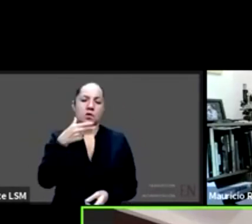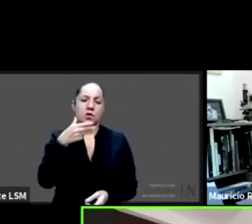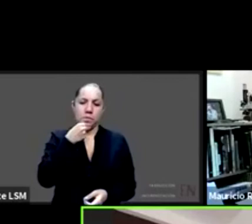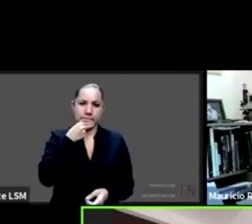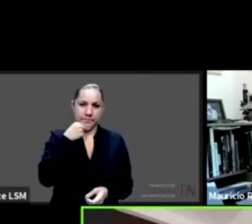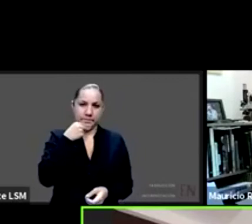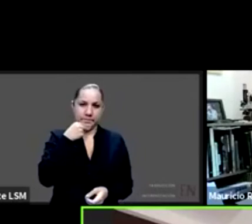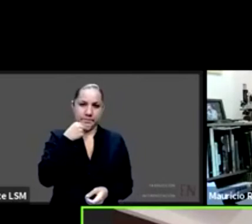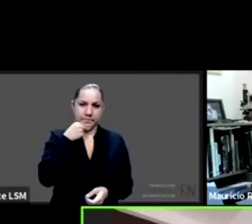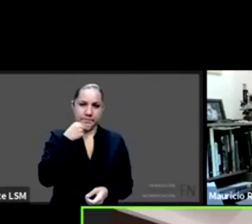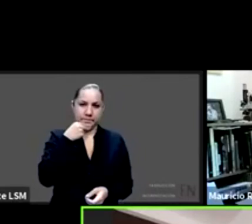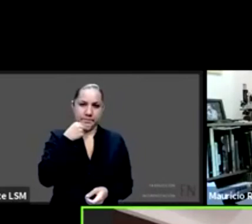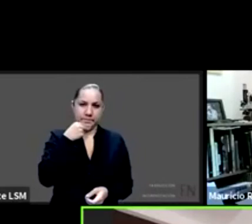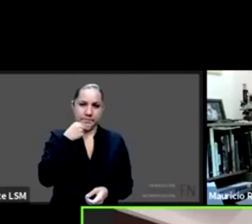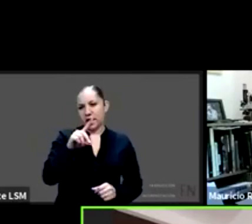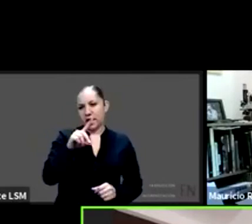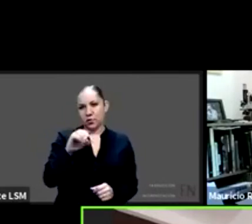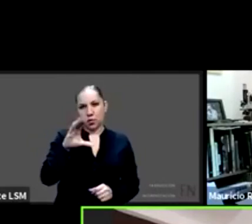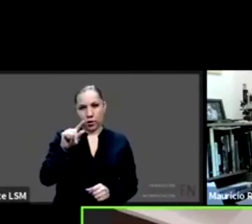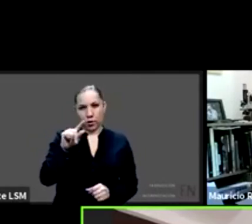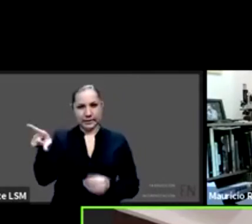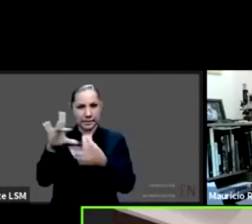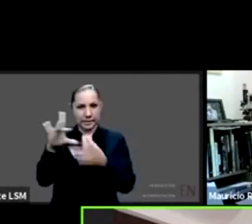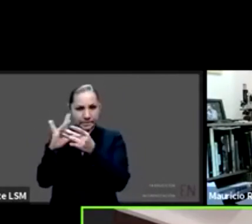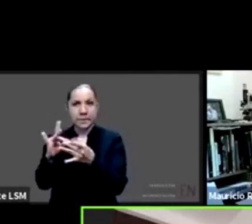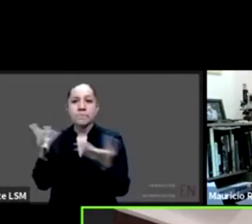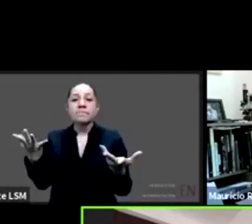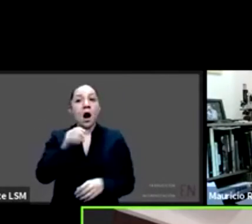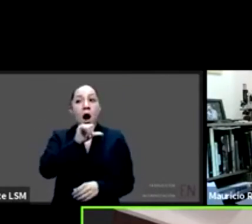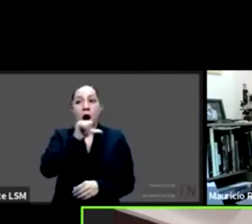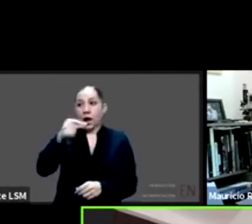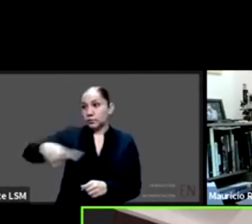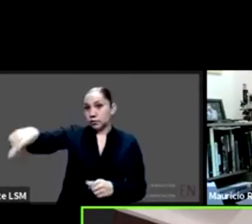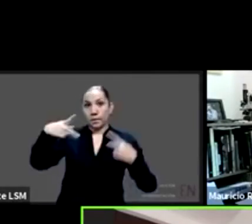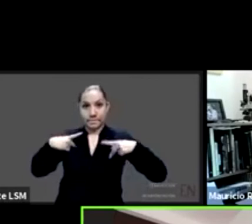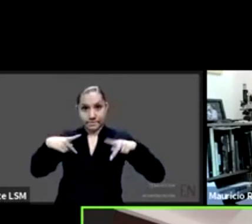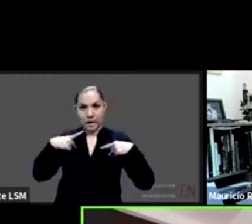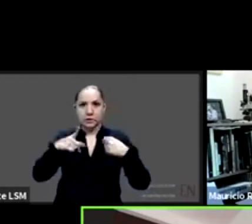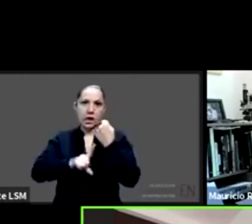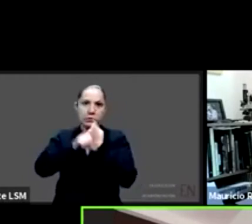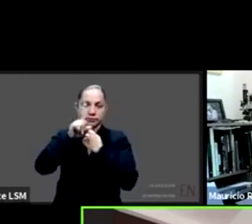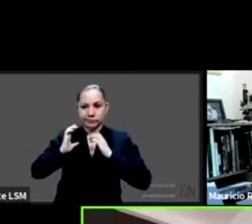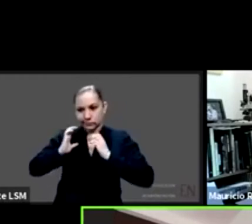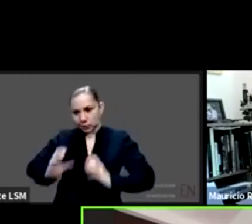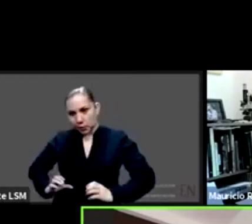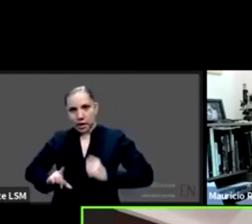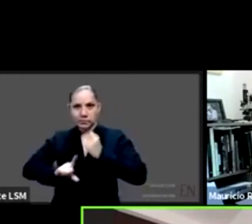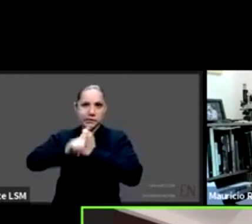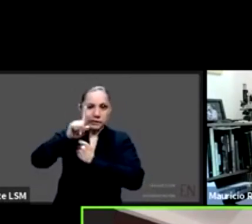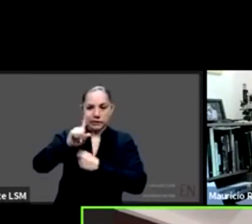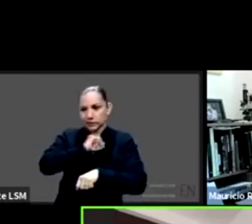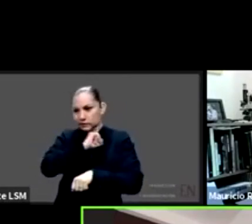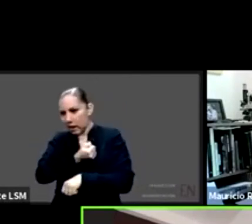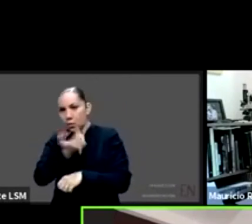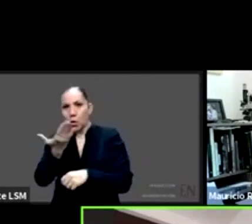problemas físicos o deficiencias físicas tienen mayor incidencia de tener comorbilidades o